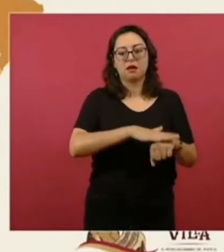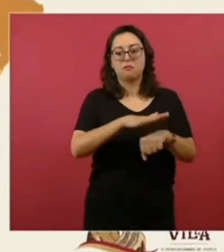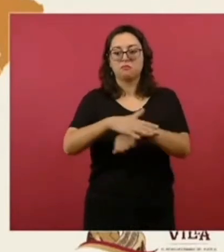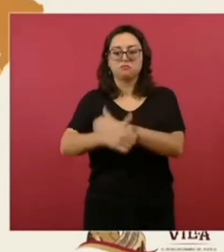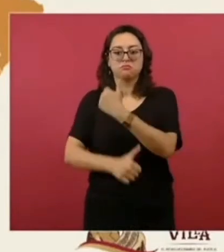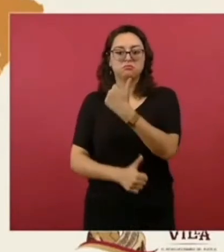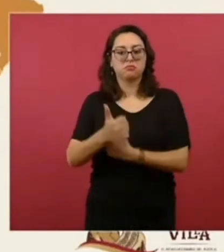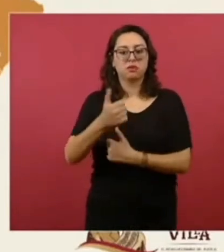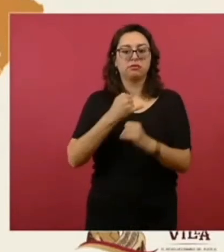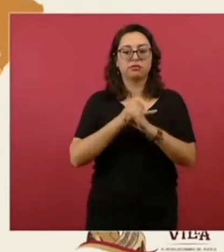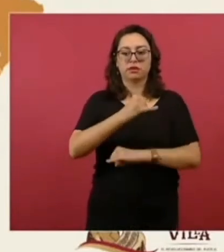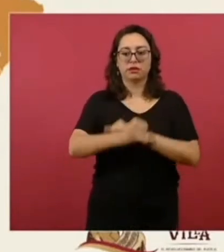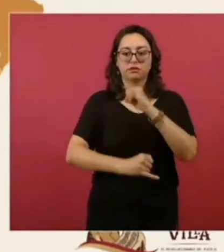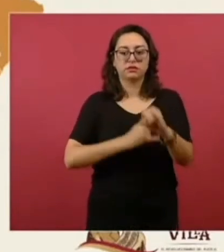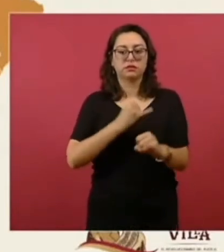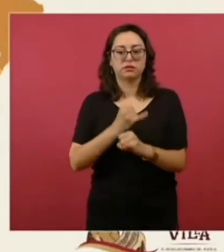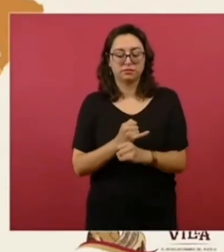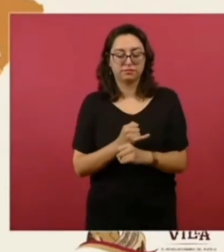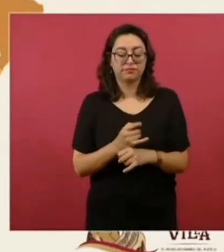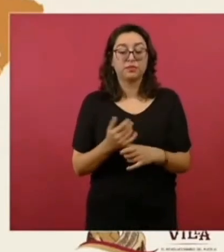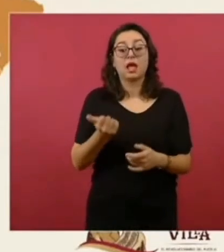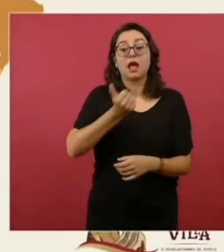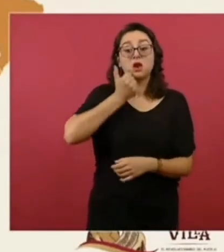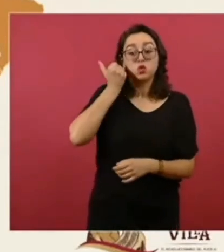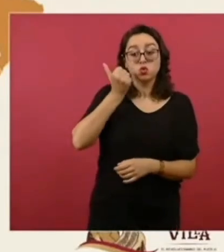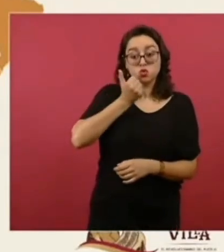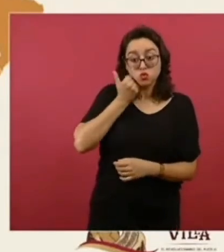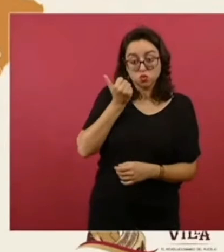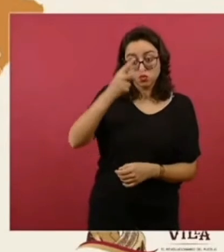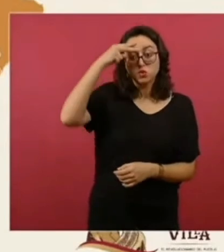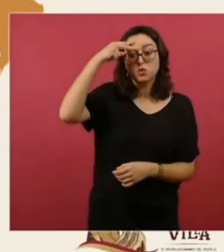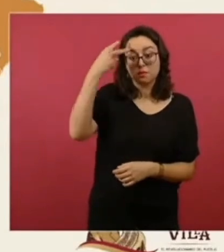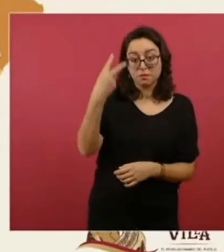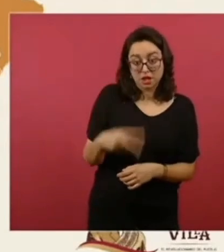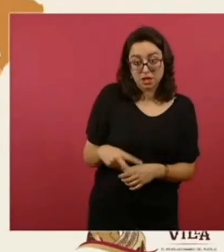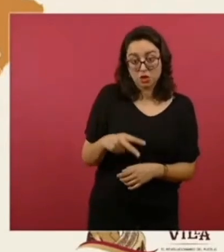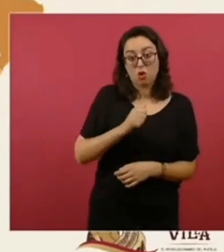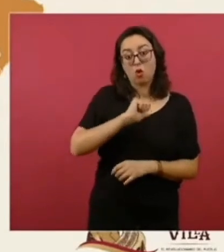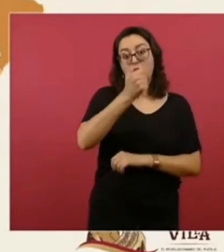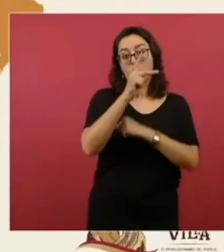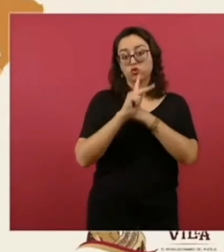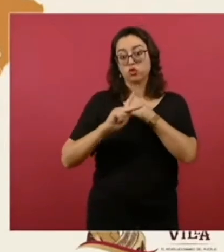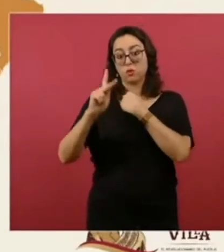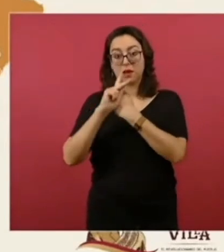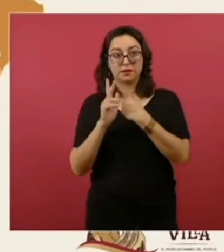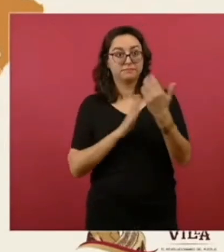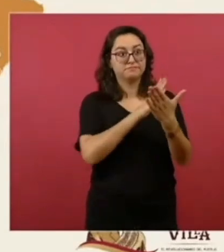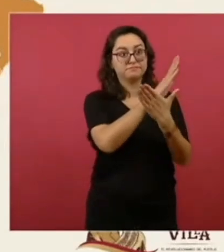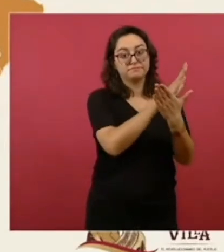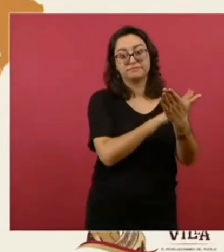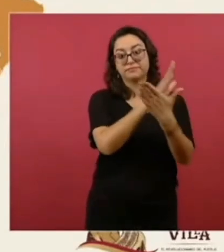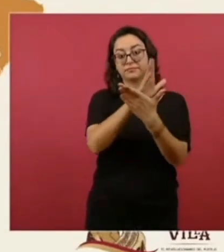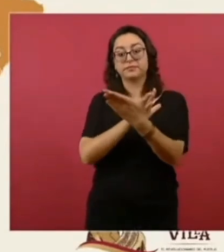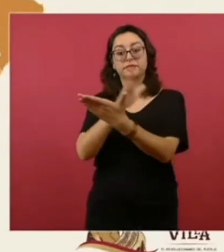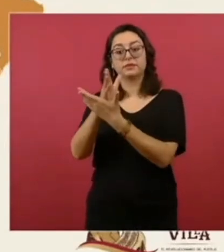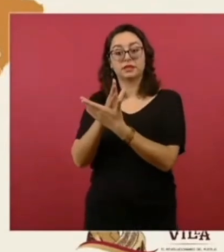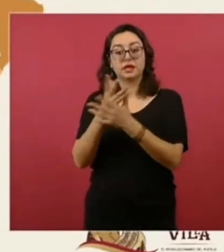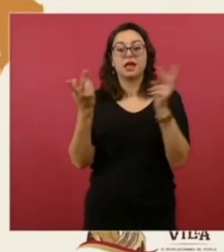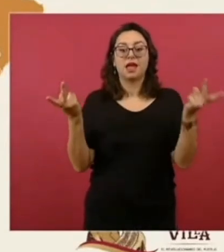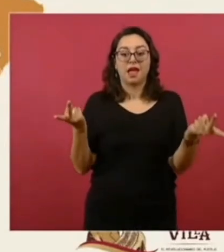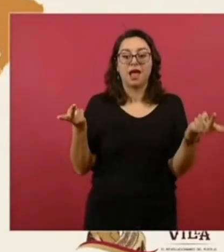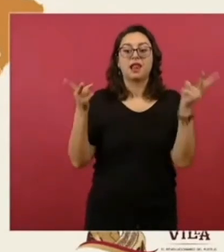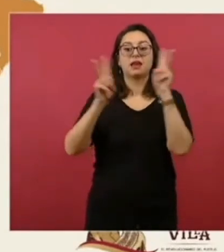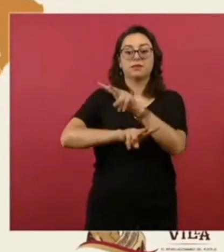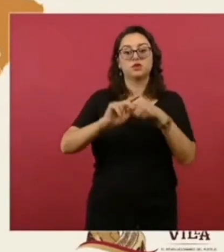a nivel mundial. Tenemos becas en las que estudiantes mexicanos salen, pero también, y de manera muy importante, estudiantes del extranjero llegan a instituciones mexicanas